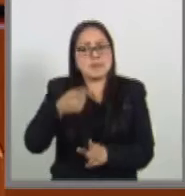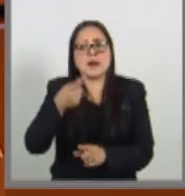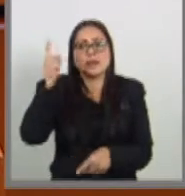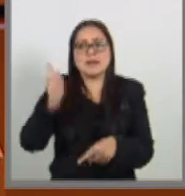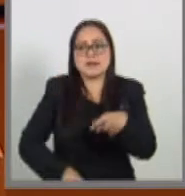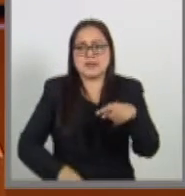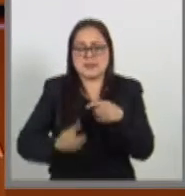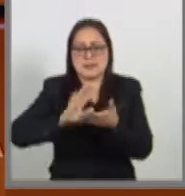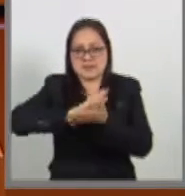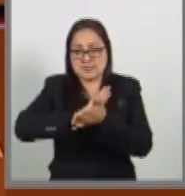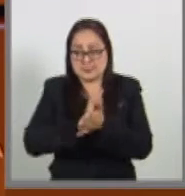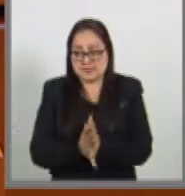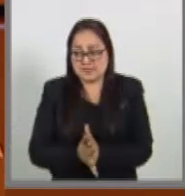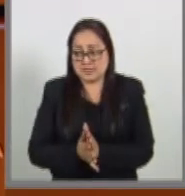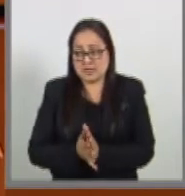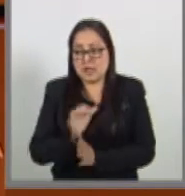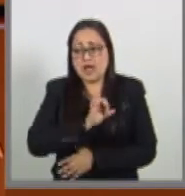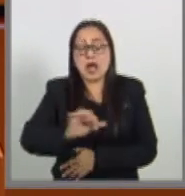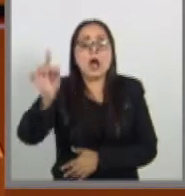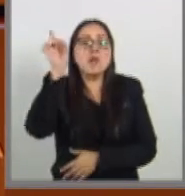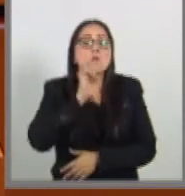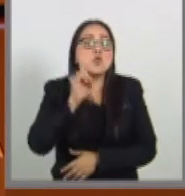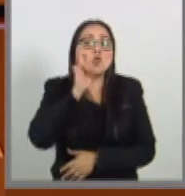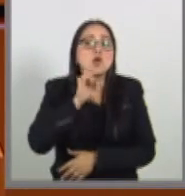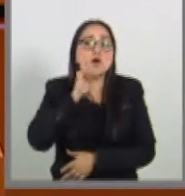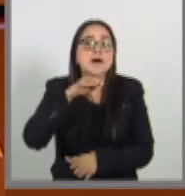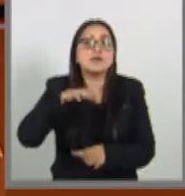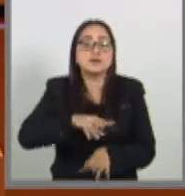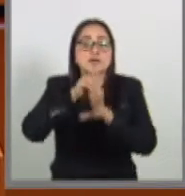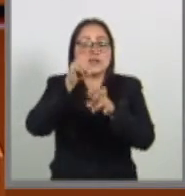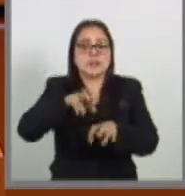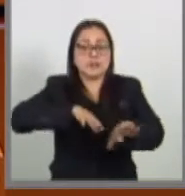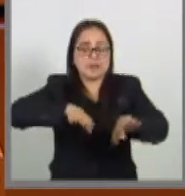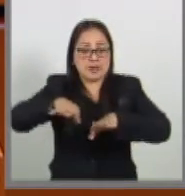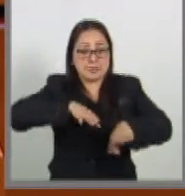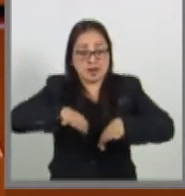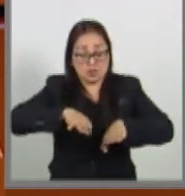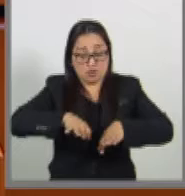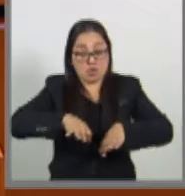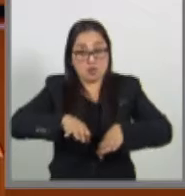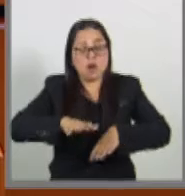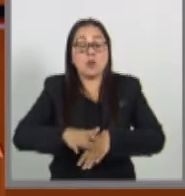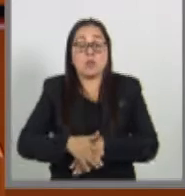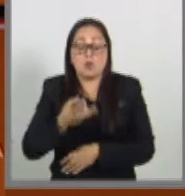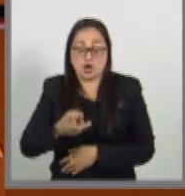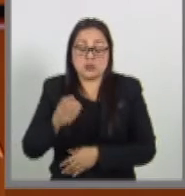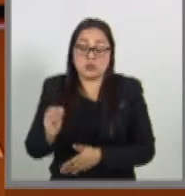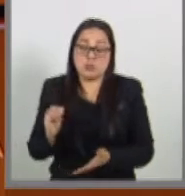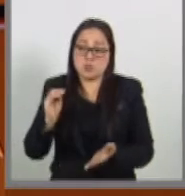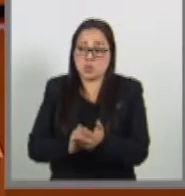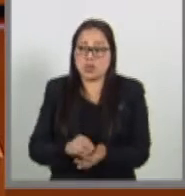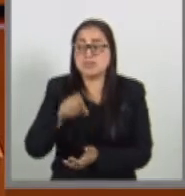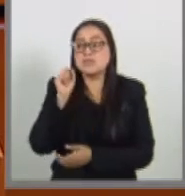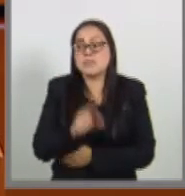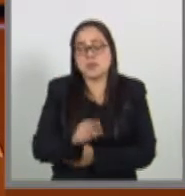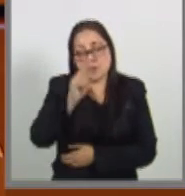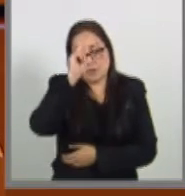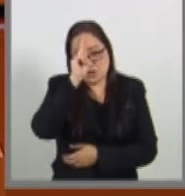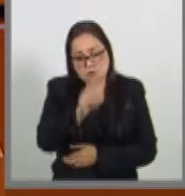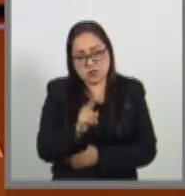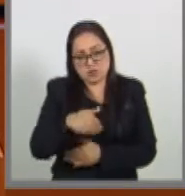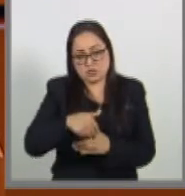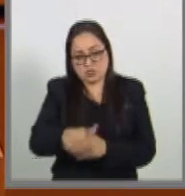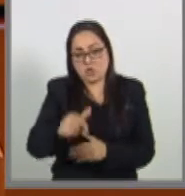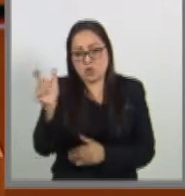discriminación contra las mujeres en la esfera del empleo y por supuesto la prohibición del despido por